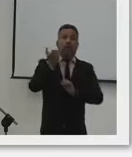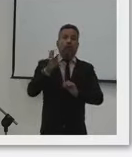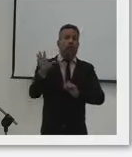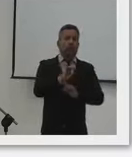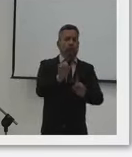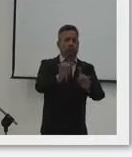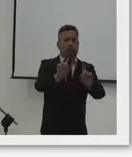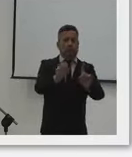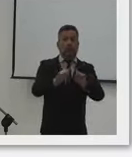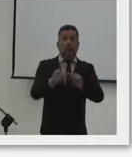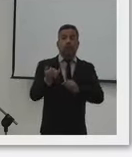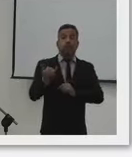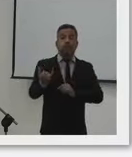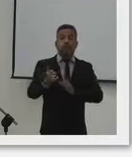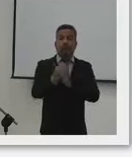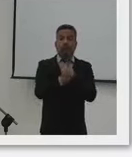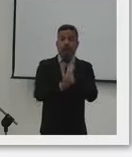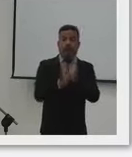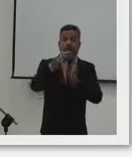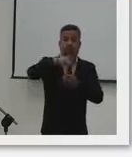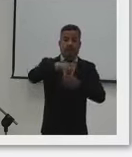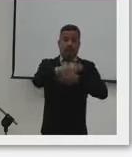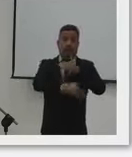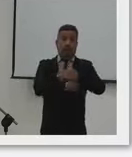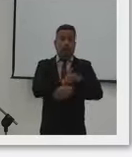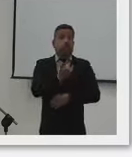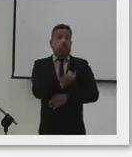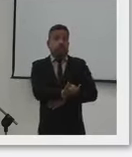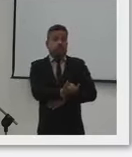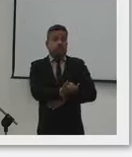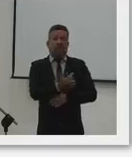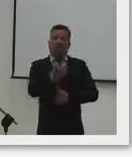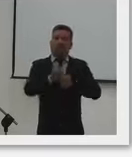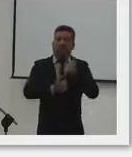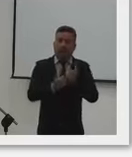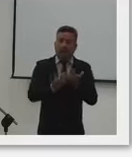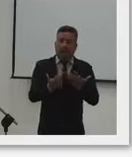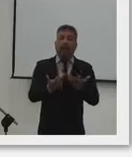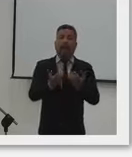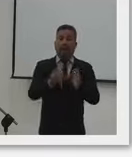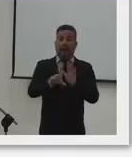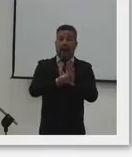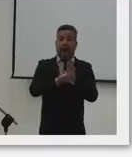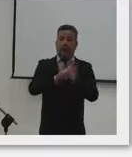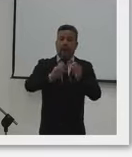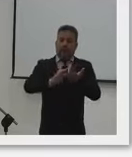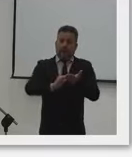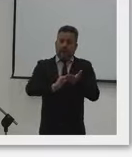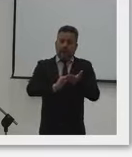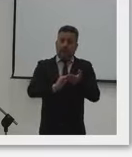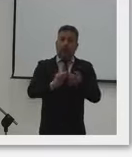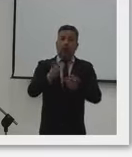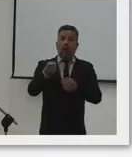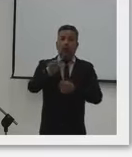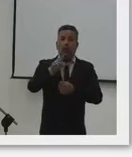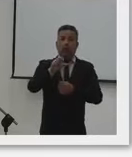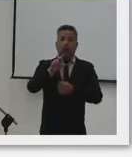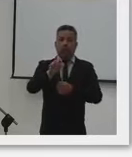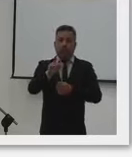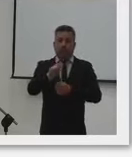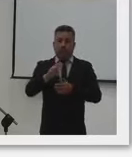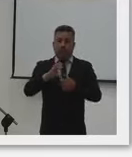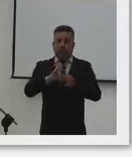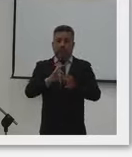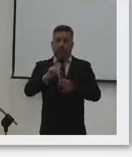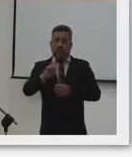reforma pensional, pero como ya existe el programa en el ministerio, pues simplemente es que a través de la ley podamos reformar gloria